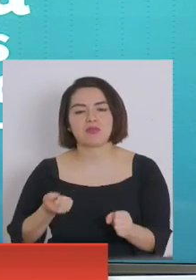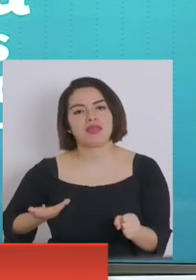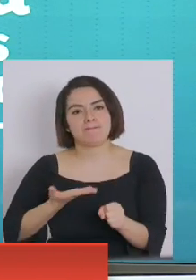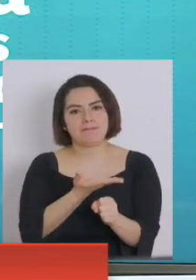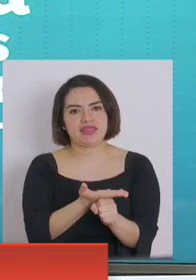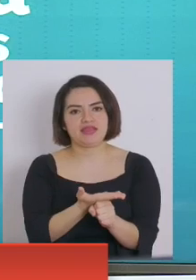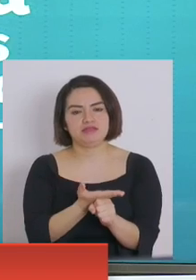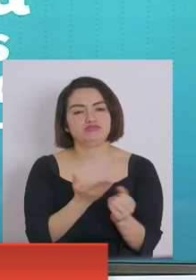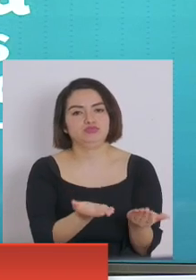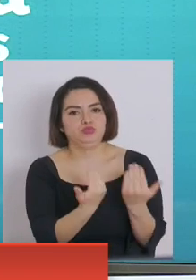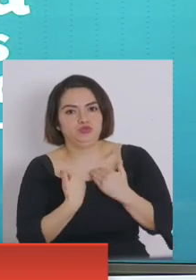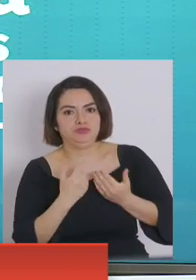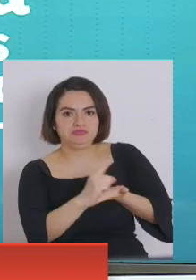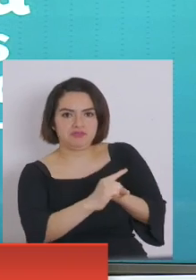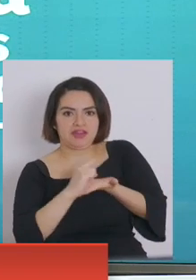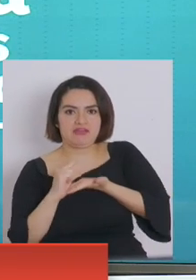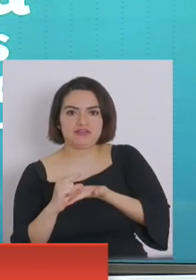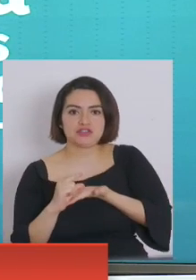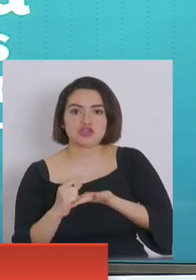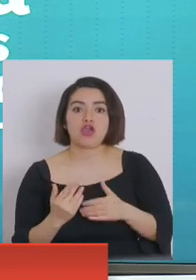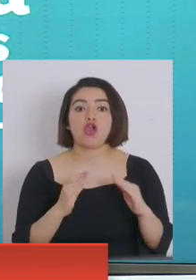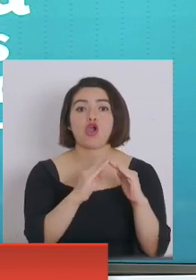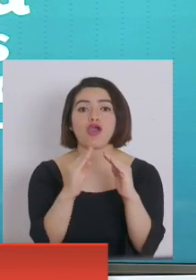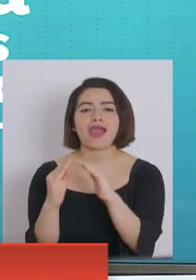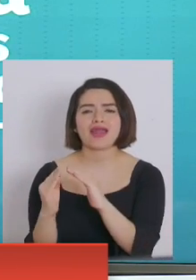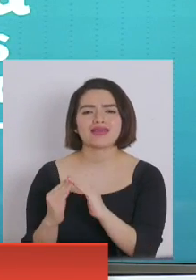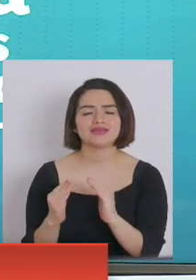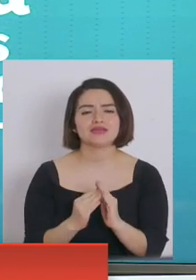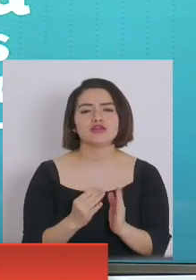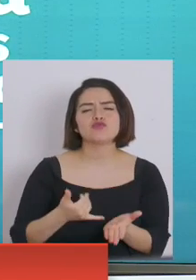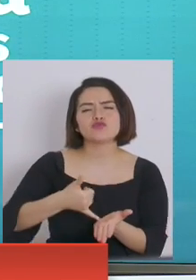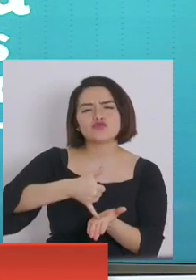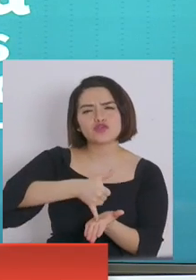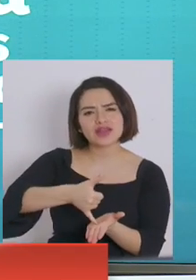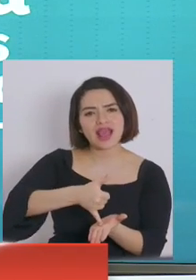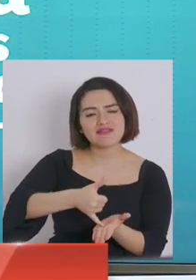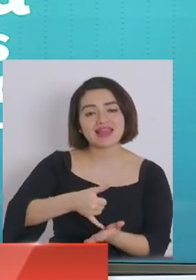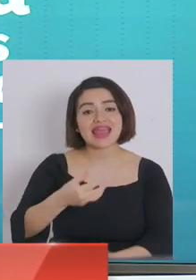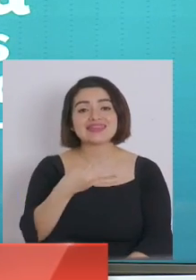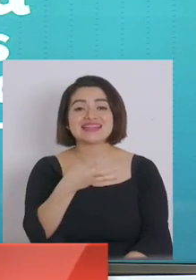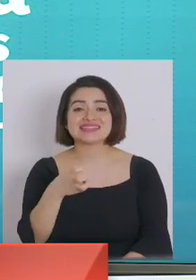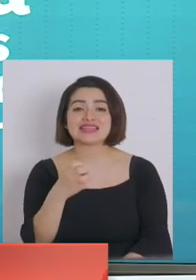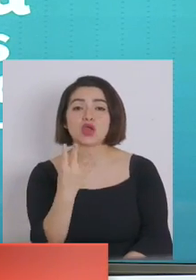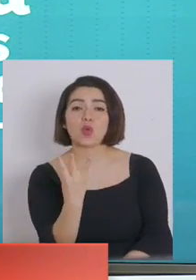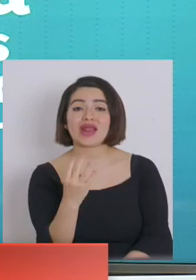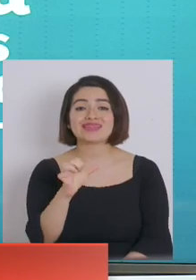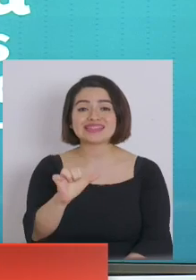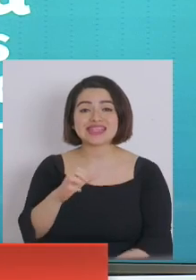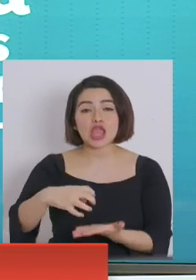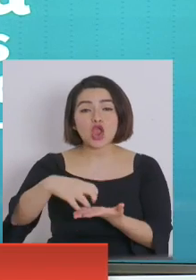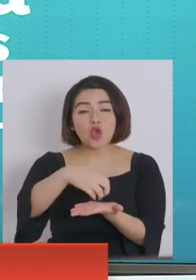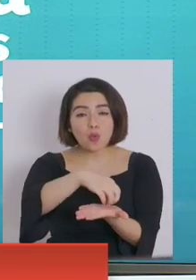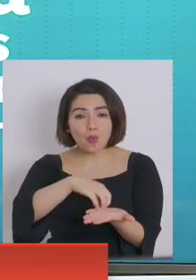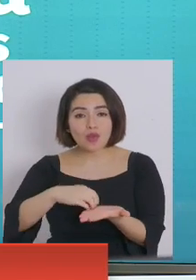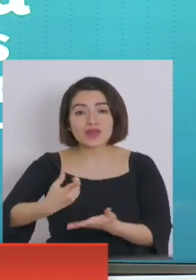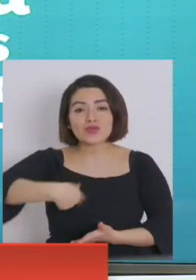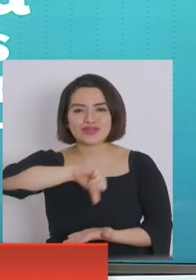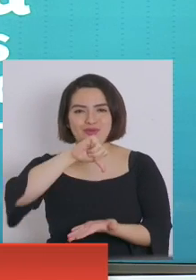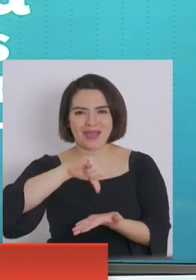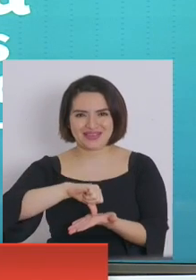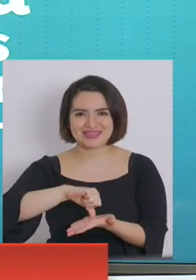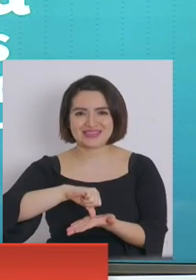beneficio que está disponible para los hogares de alta vulnerabilidad de las 346 comunas de nuestro país,